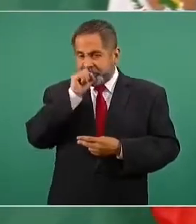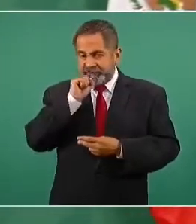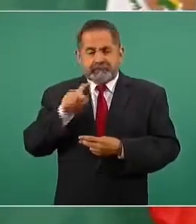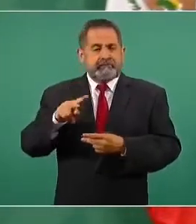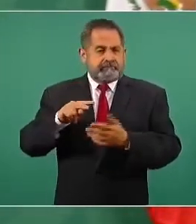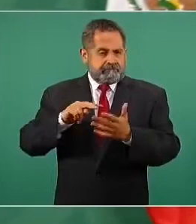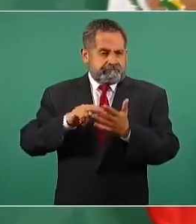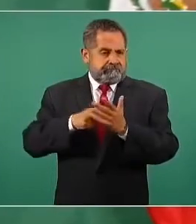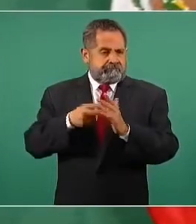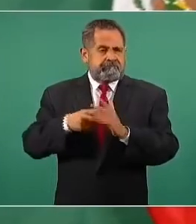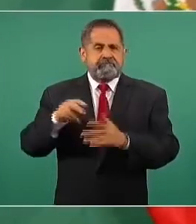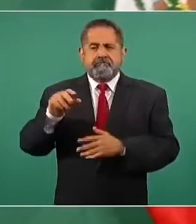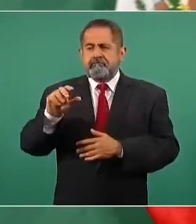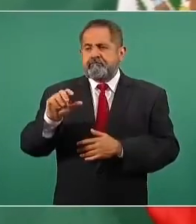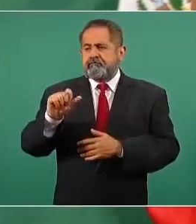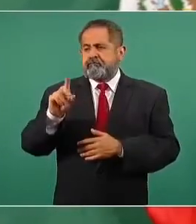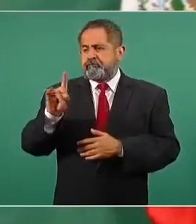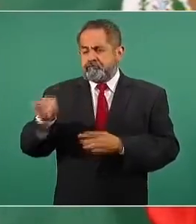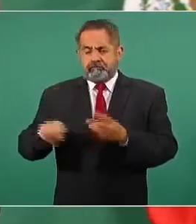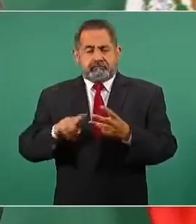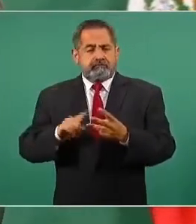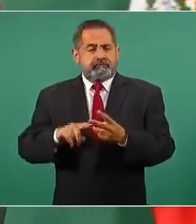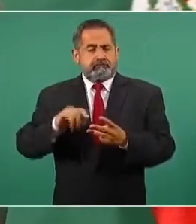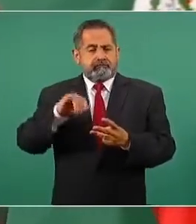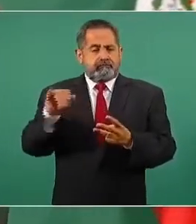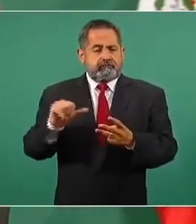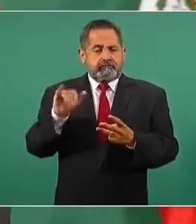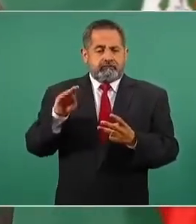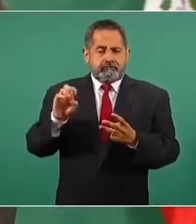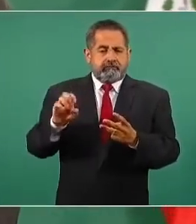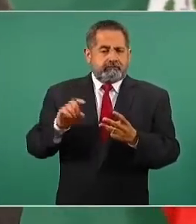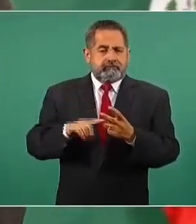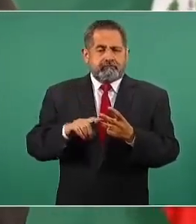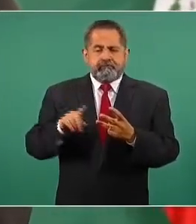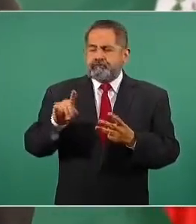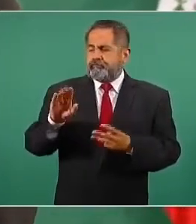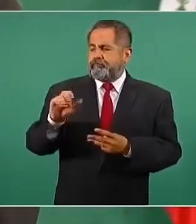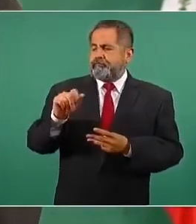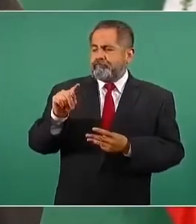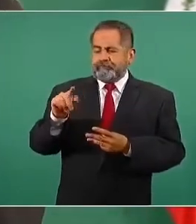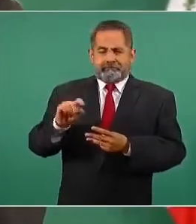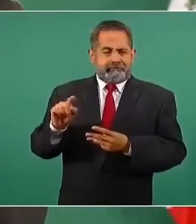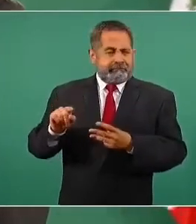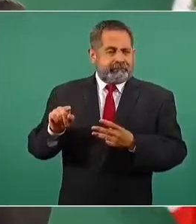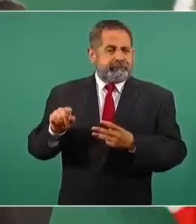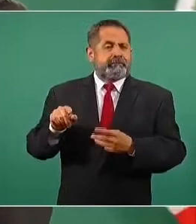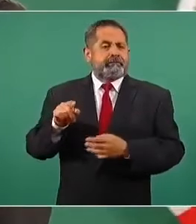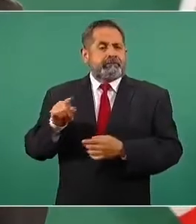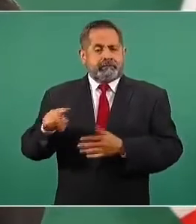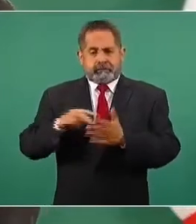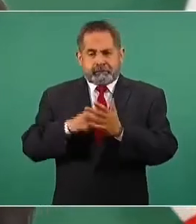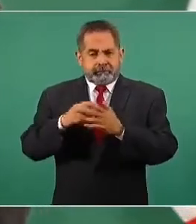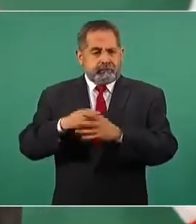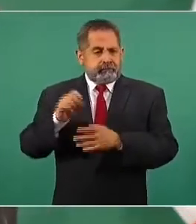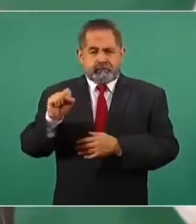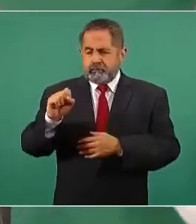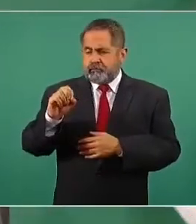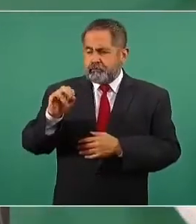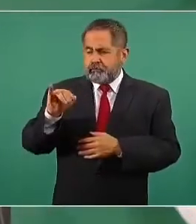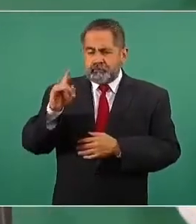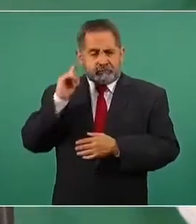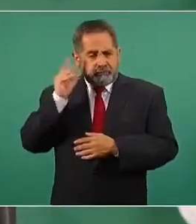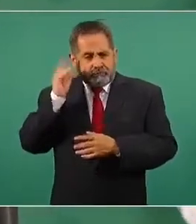audio, y Jaime Baxt, ingeniero de sonido y mezclador